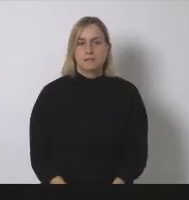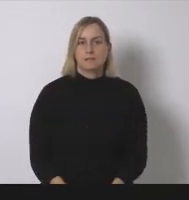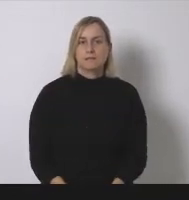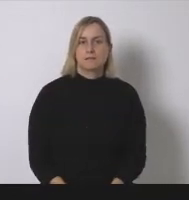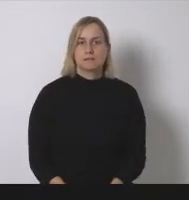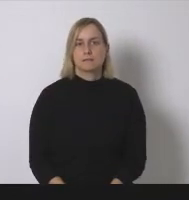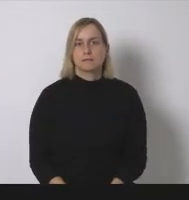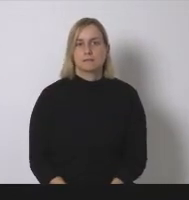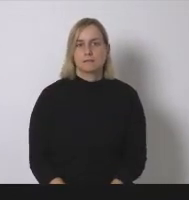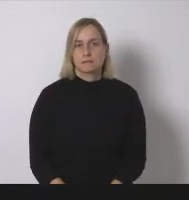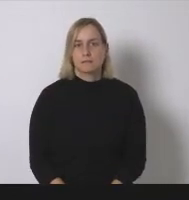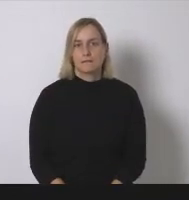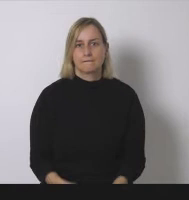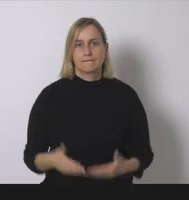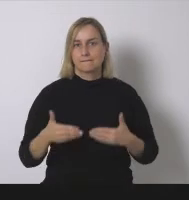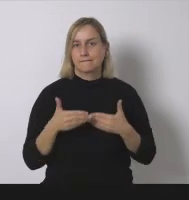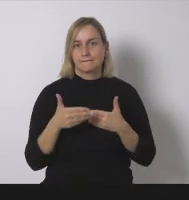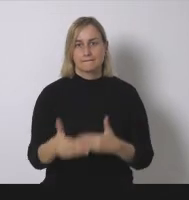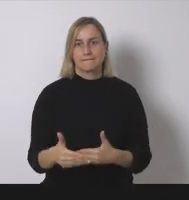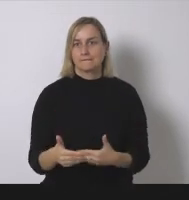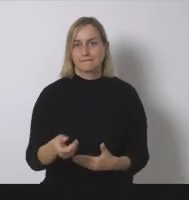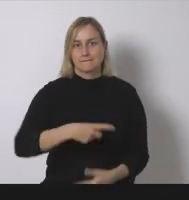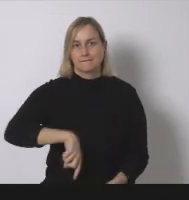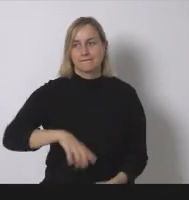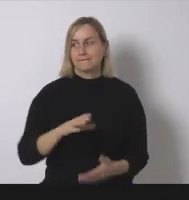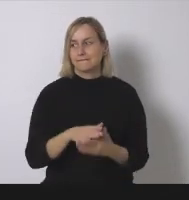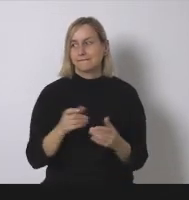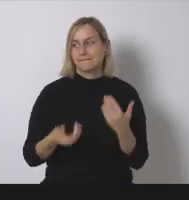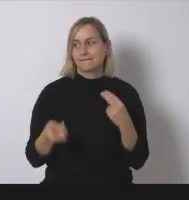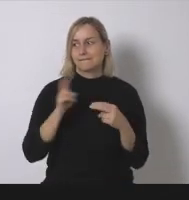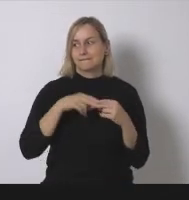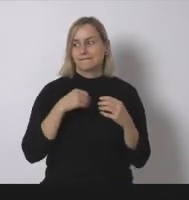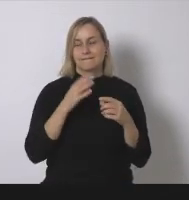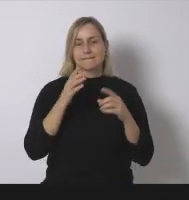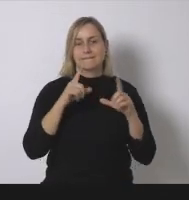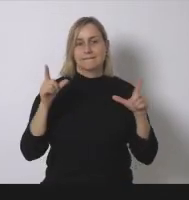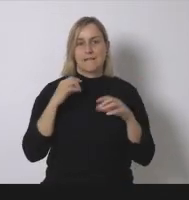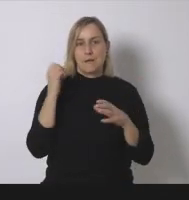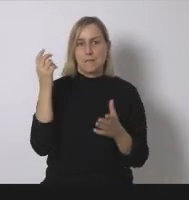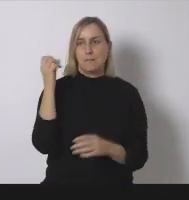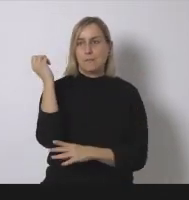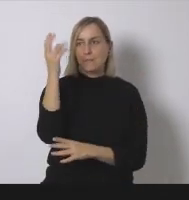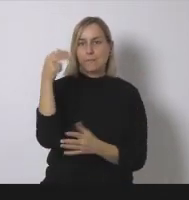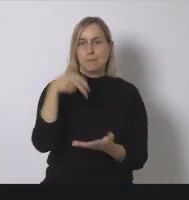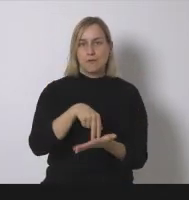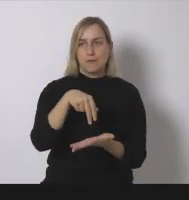introduce el régimen de ponencia el régimen de ponencia es el órgano que debe autorizar la